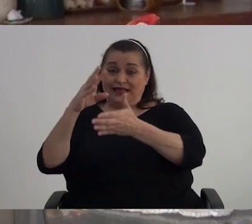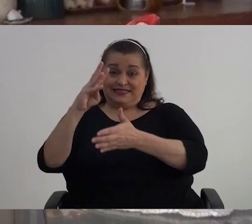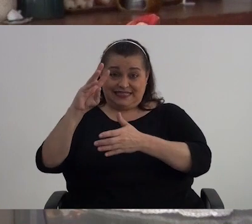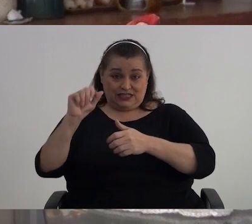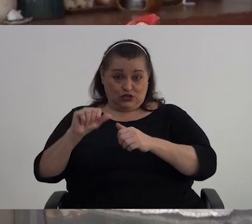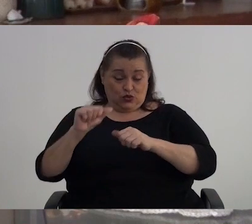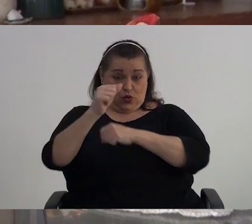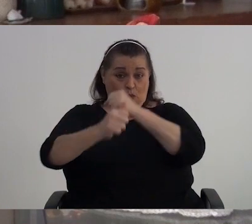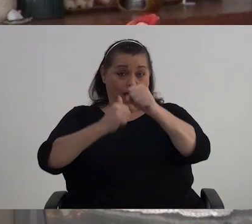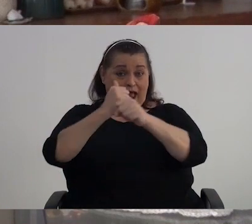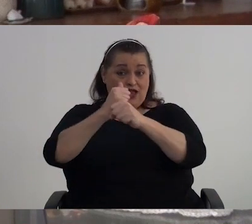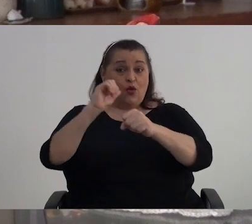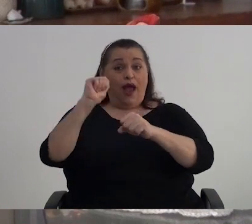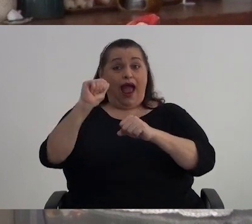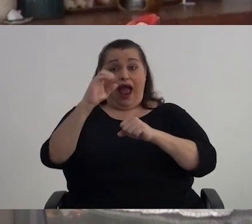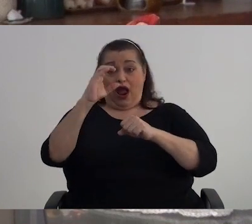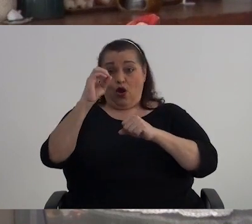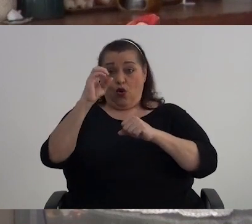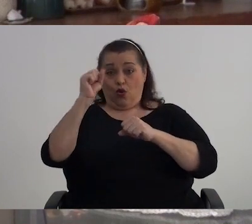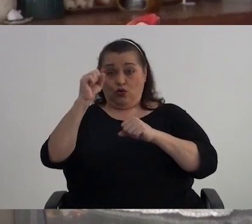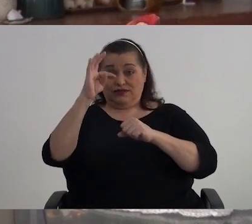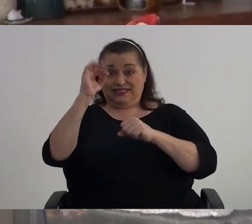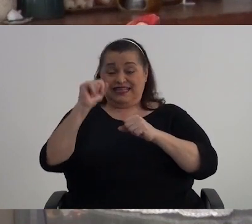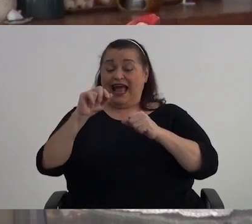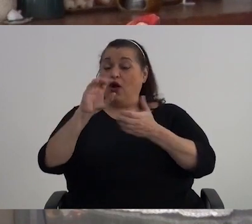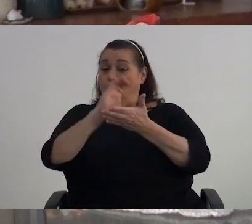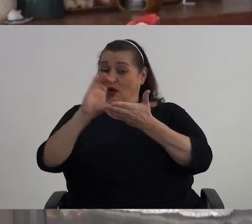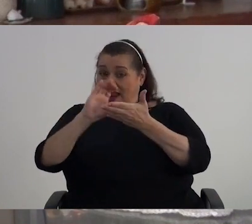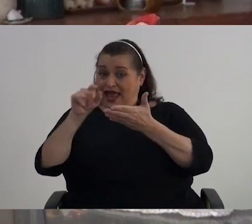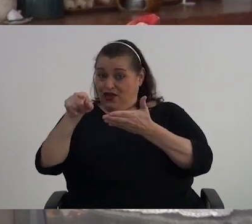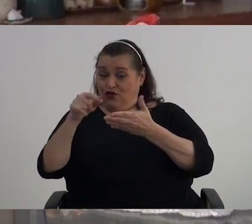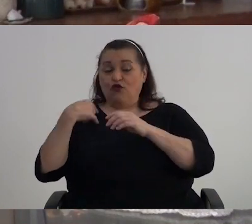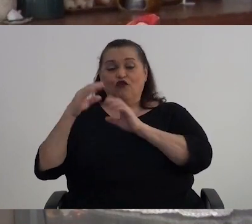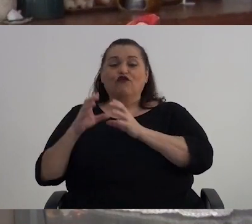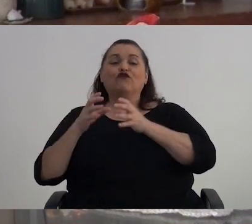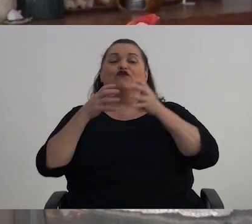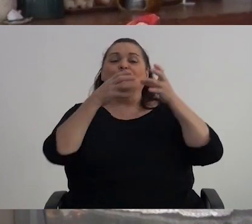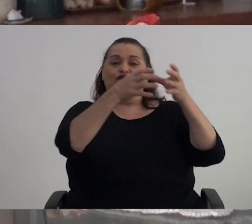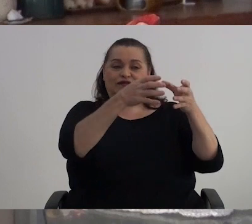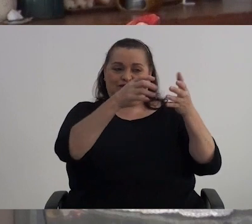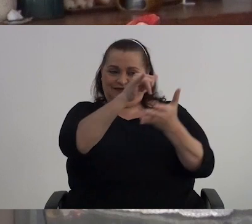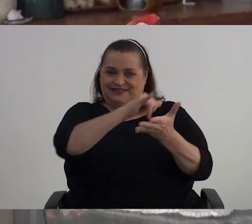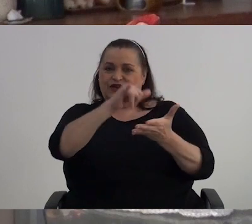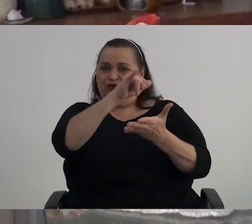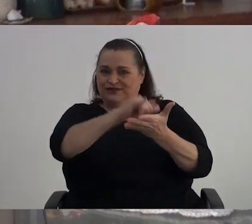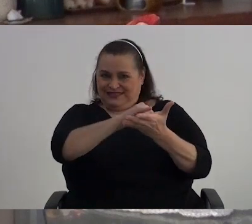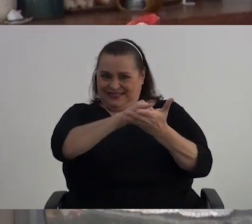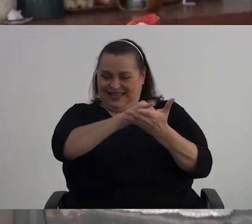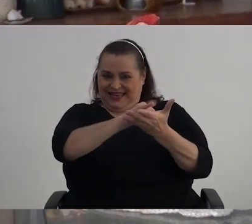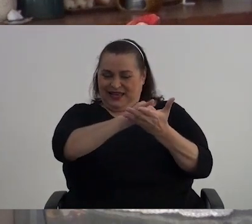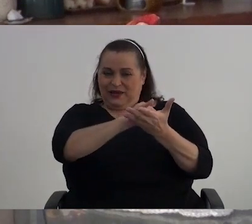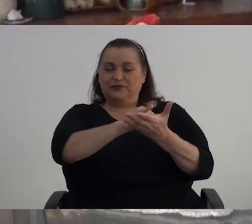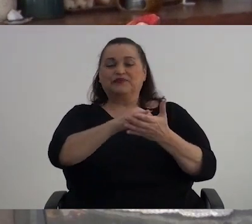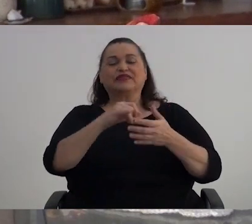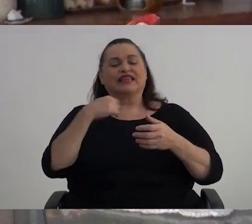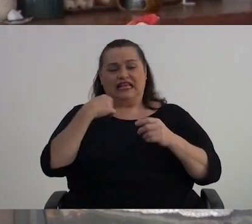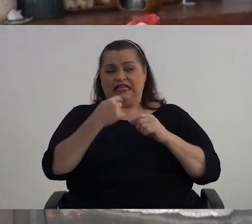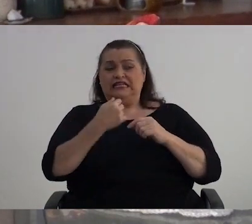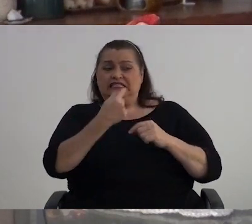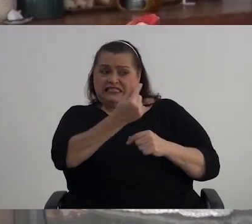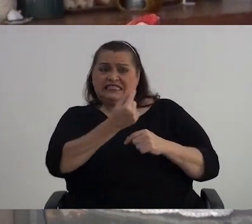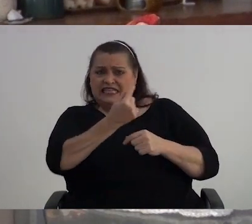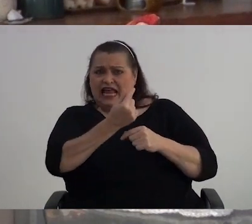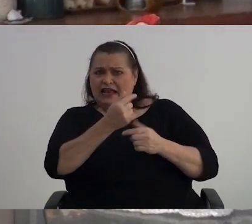De Acosta Del liceo de Acosta A San José Y a pesar De ser Un lugar Tan